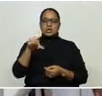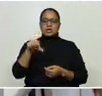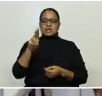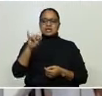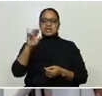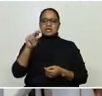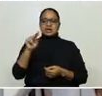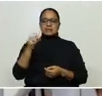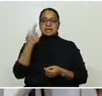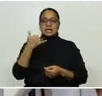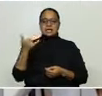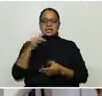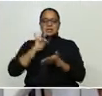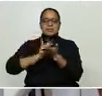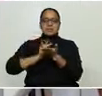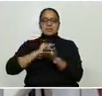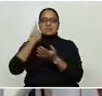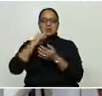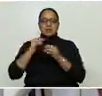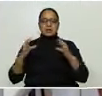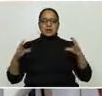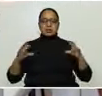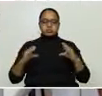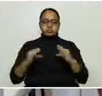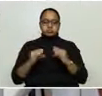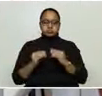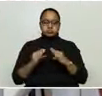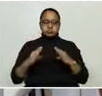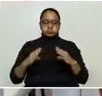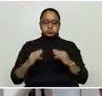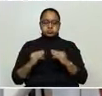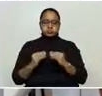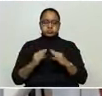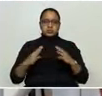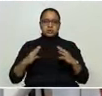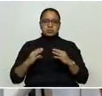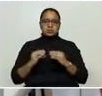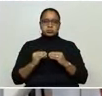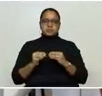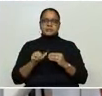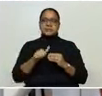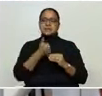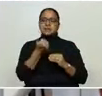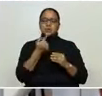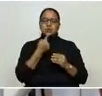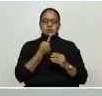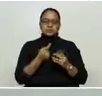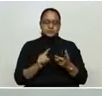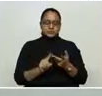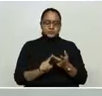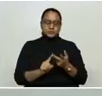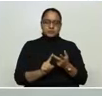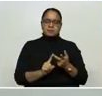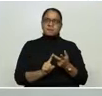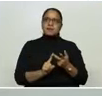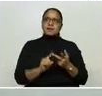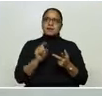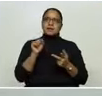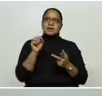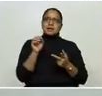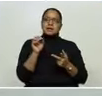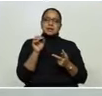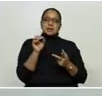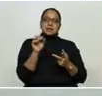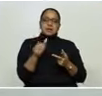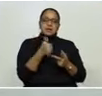antiinflamatorios y la terapia anticoagulante por aquellos han escuchado la coagulación intravascular diseminada. También estamos utilizando